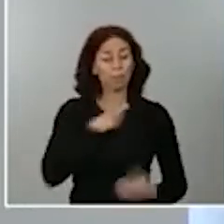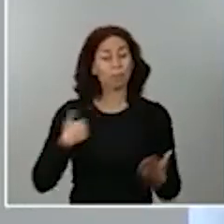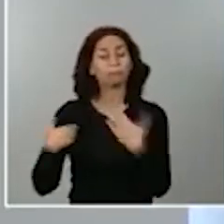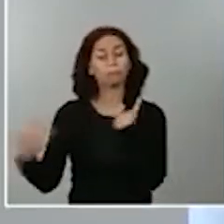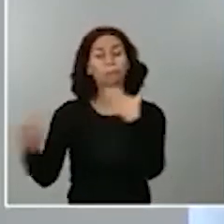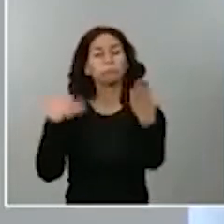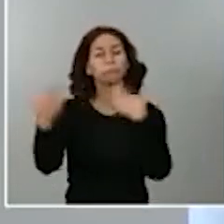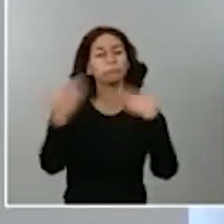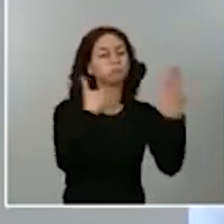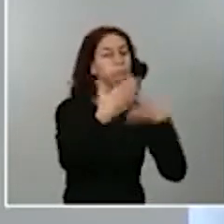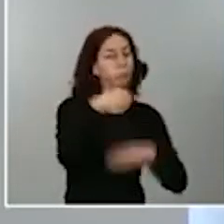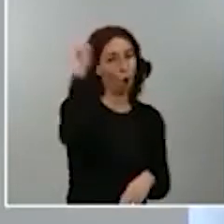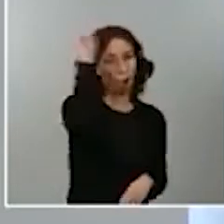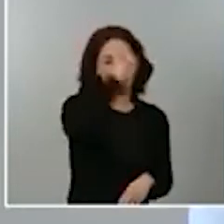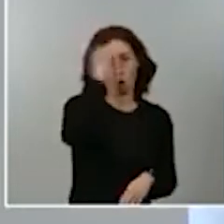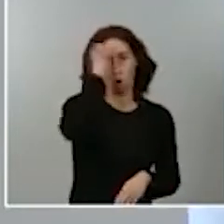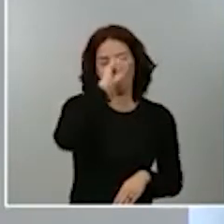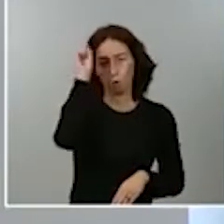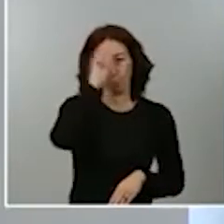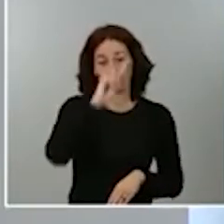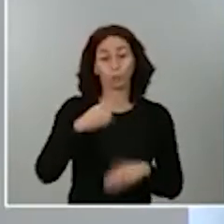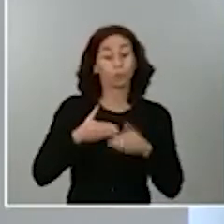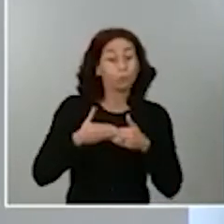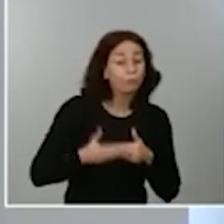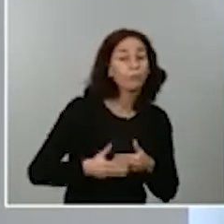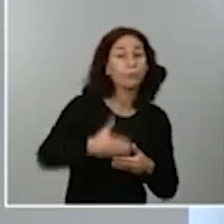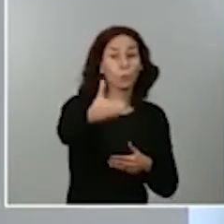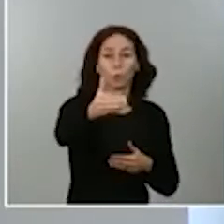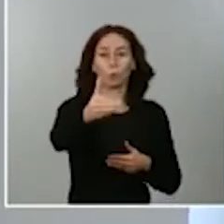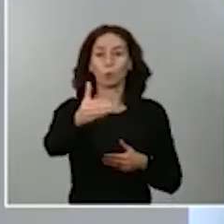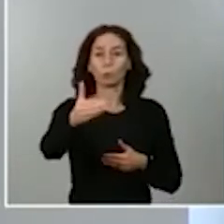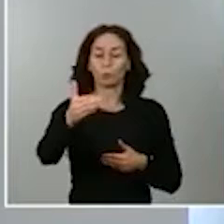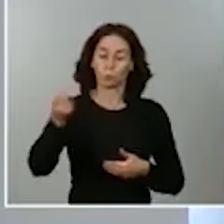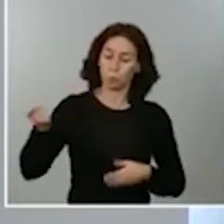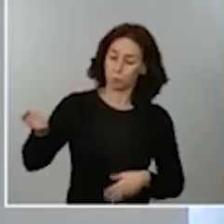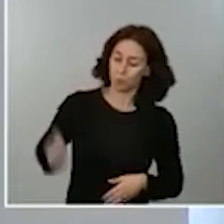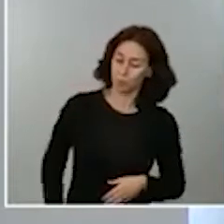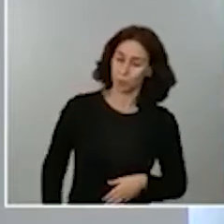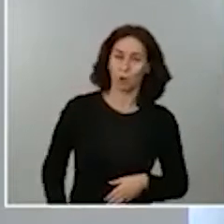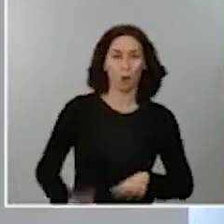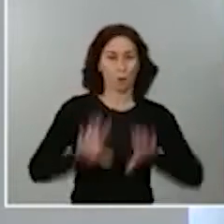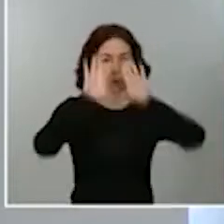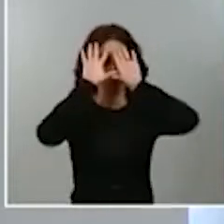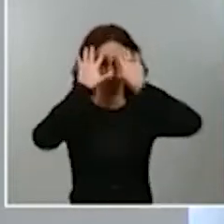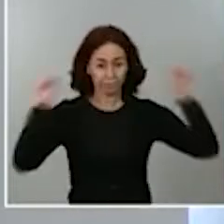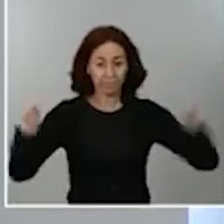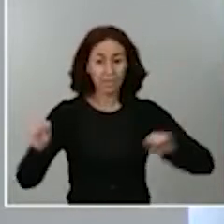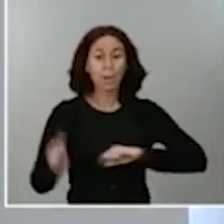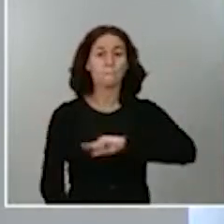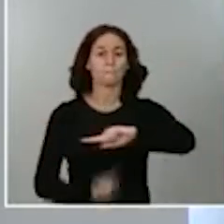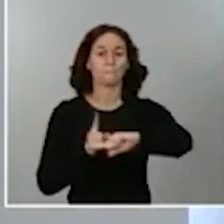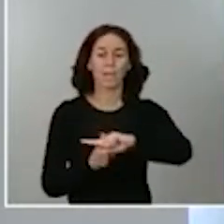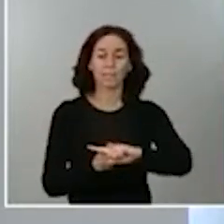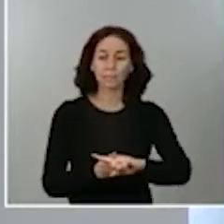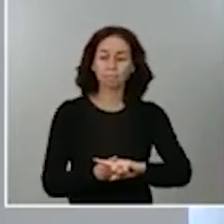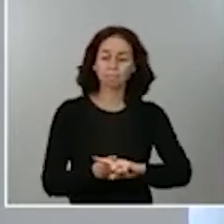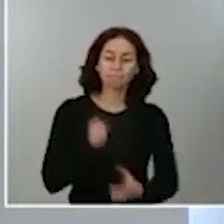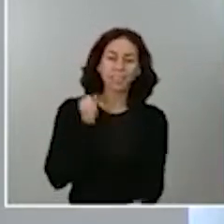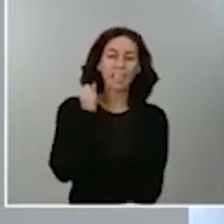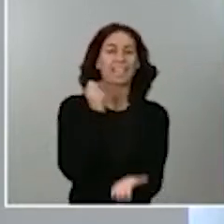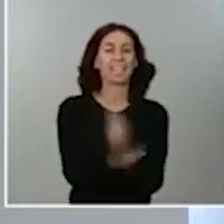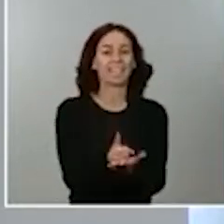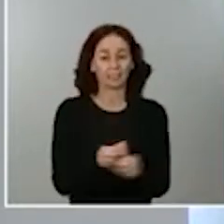sobre el futuro próximo profesional de la Guardia Civil y los retos a los que se enfrenta, a los que se lleva enfrentándose